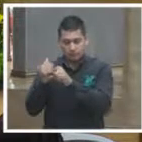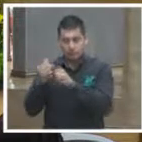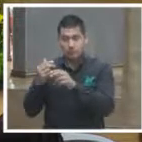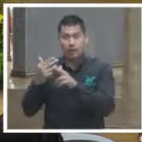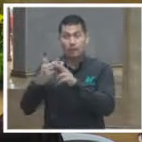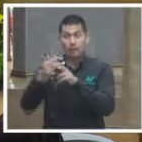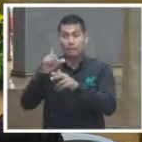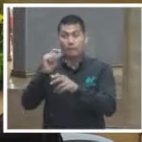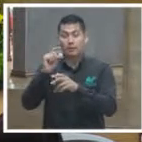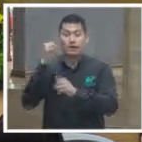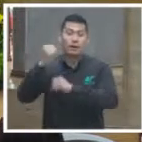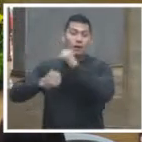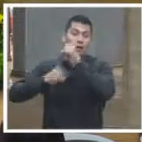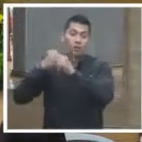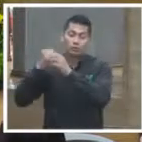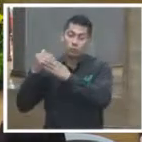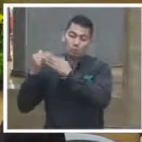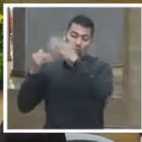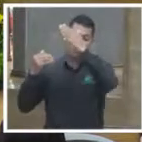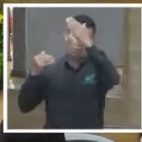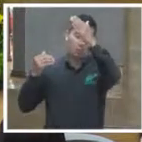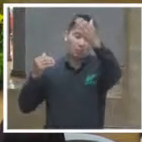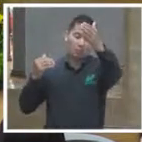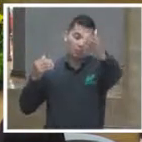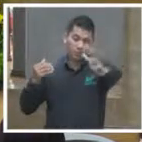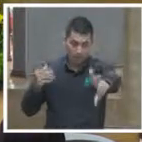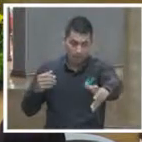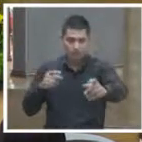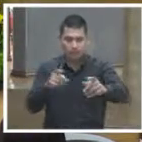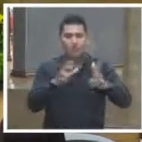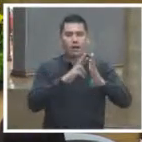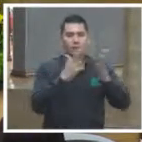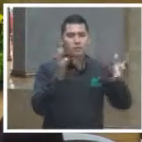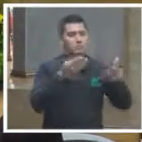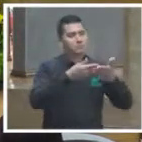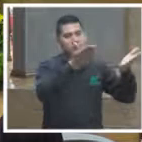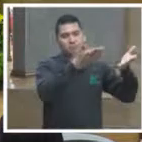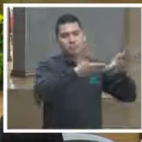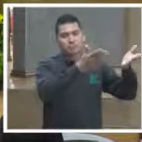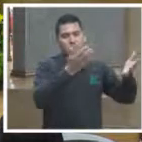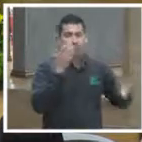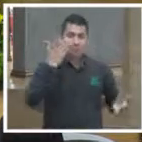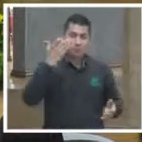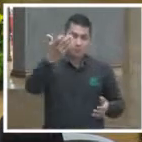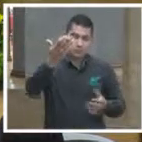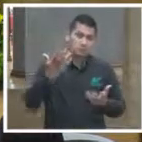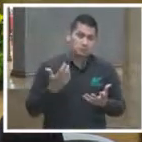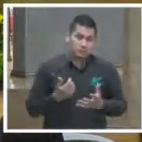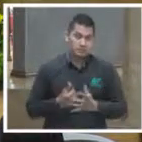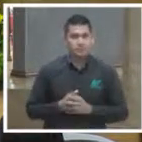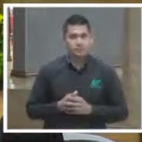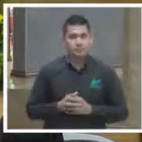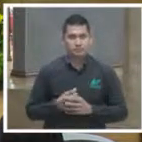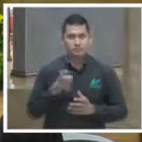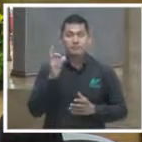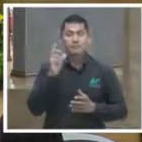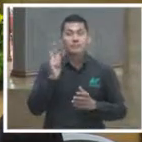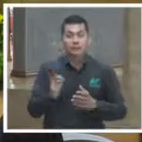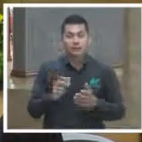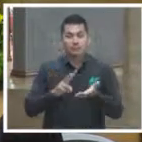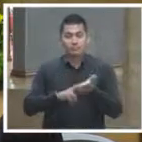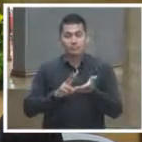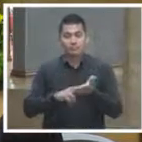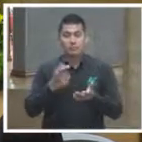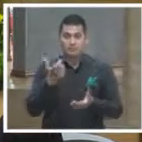medio pasan muchas capas capas de comunicadores profesionales redes ese es un costo que toda la sociedad